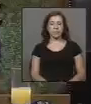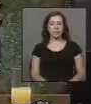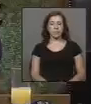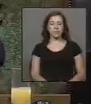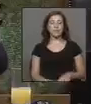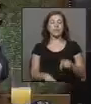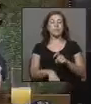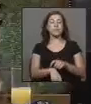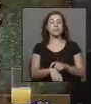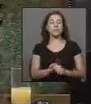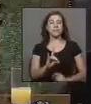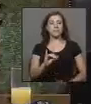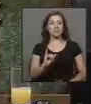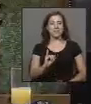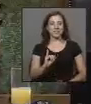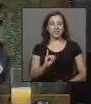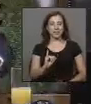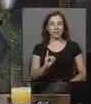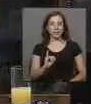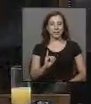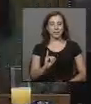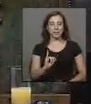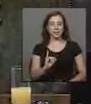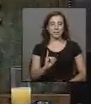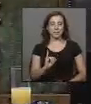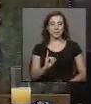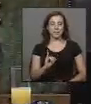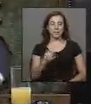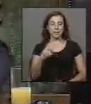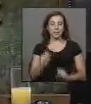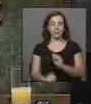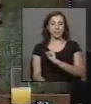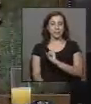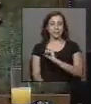En el tiempo de la Unión Demócrata Independiente de la Región Metropolitana, diputado señores.